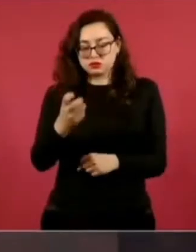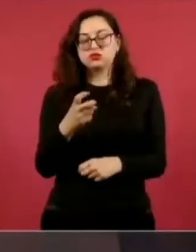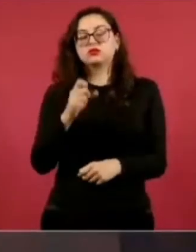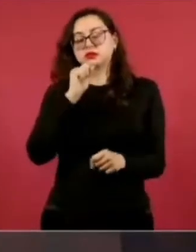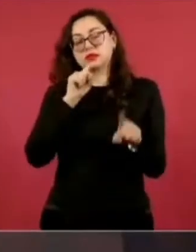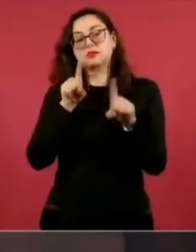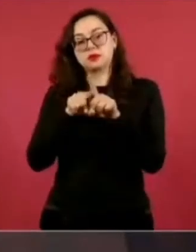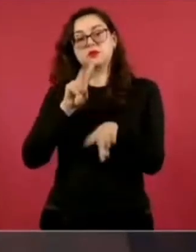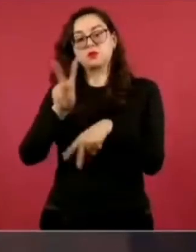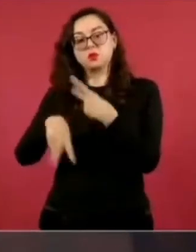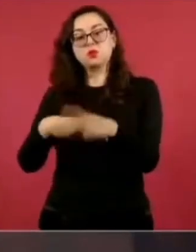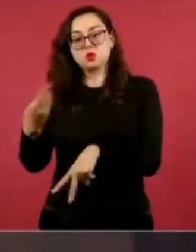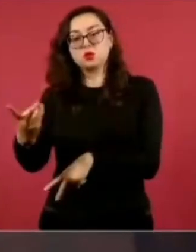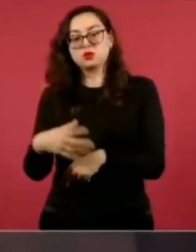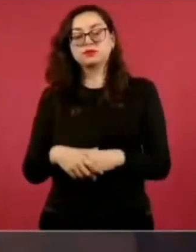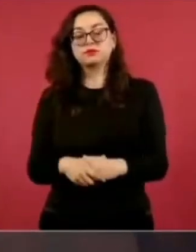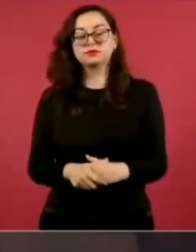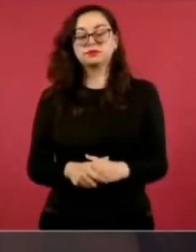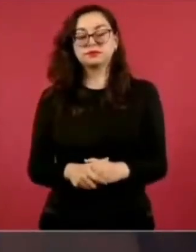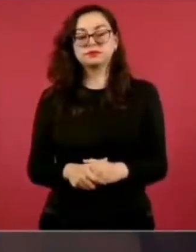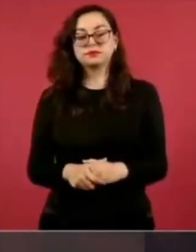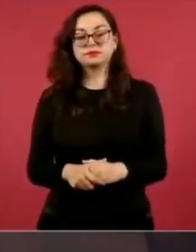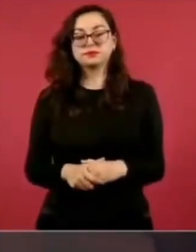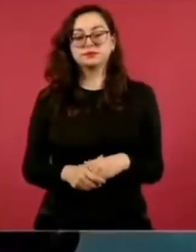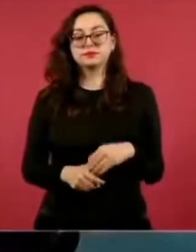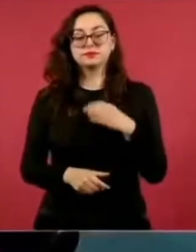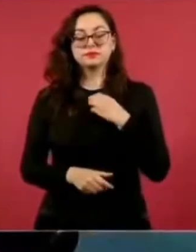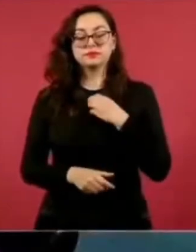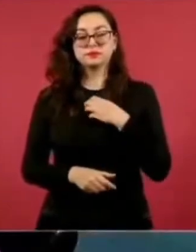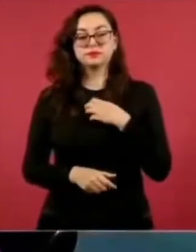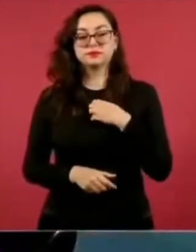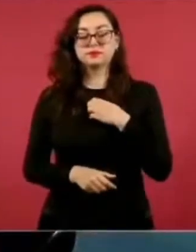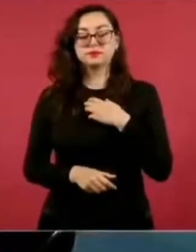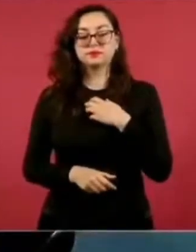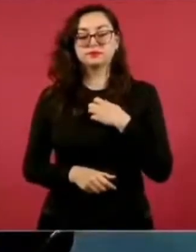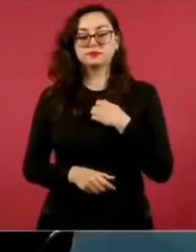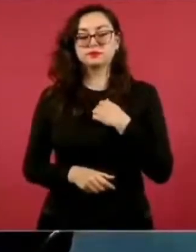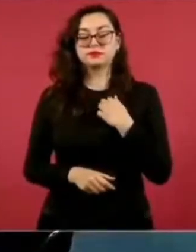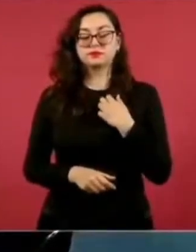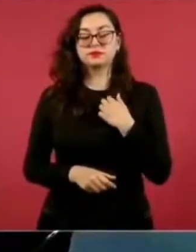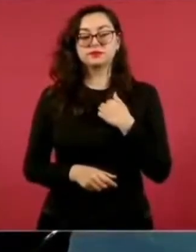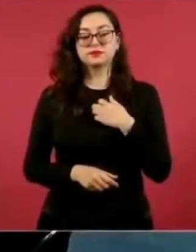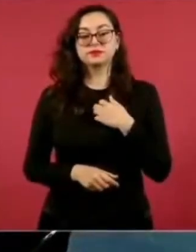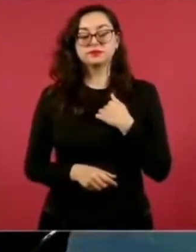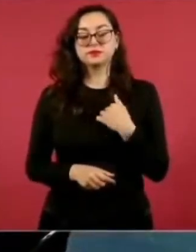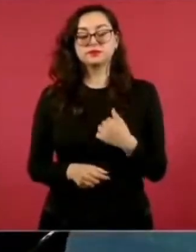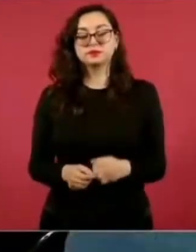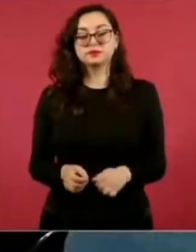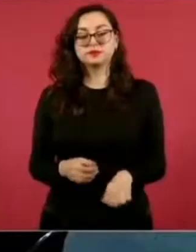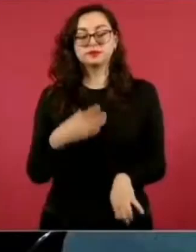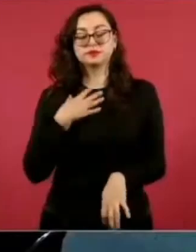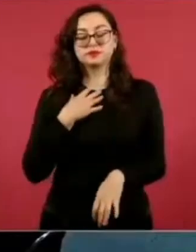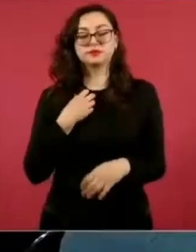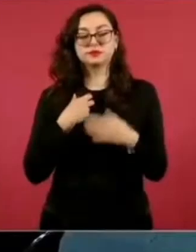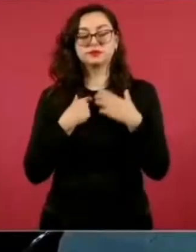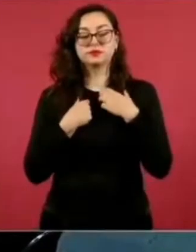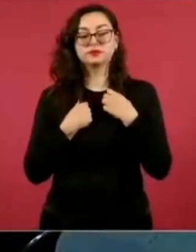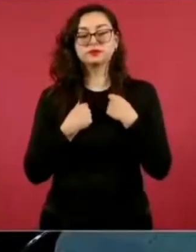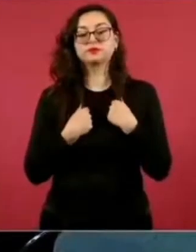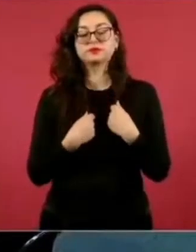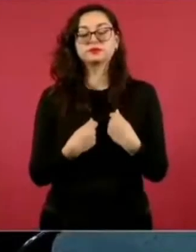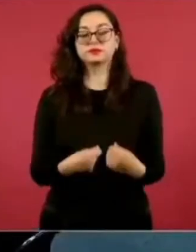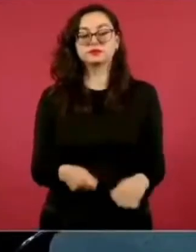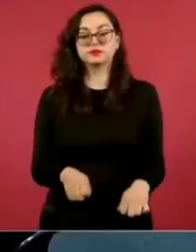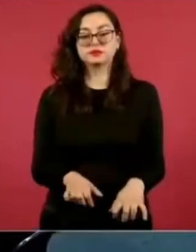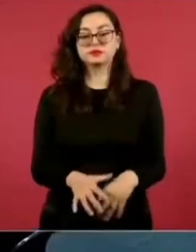en Guaymas y luego… Ah,